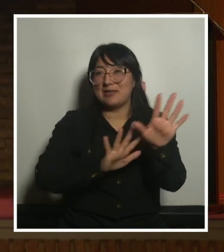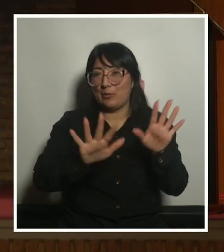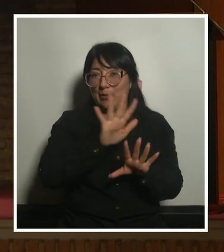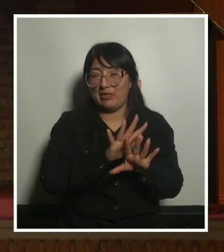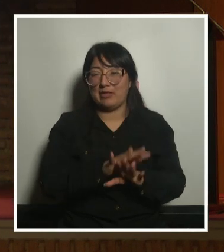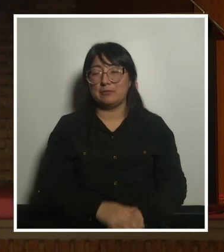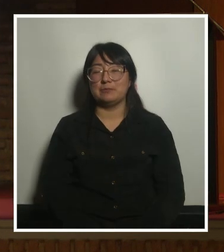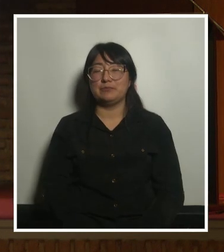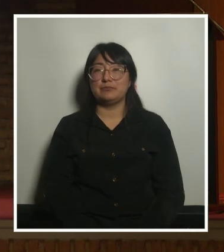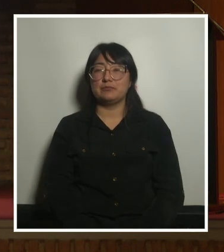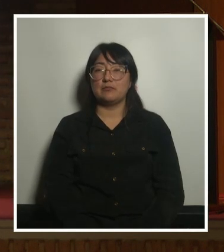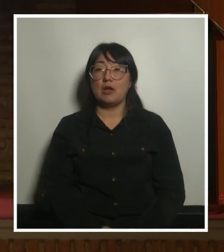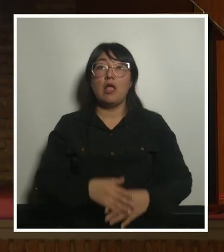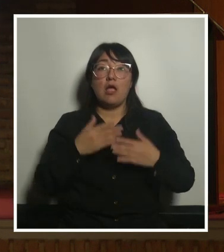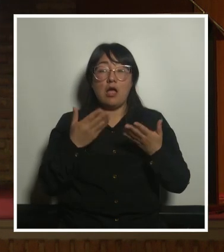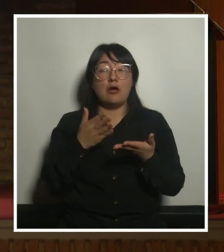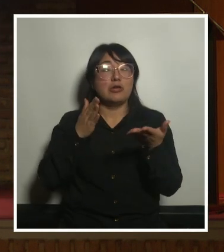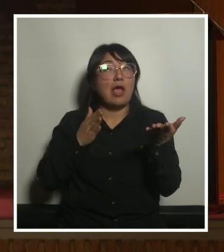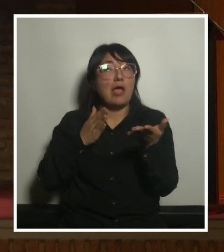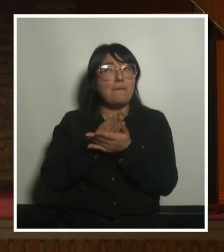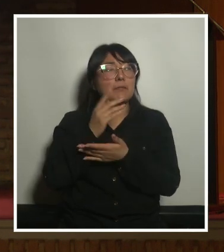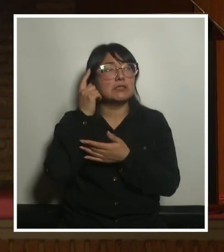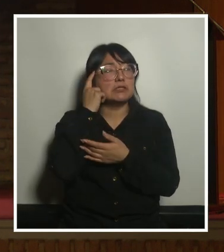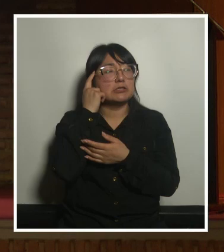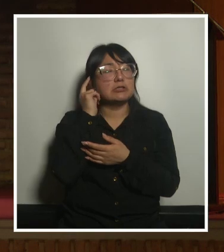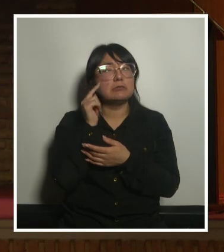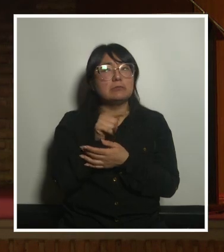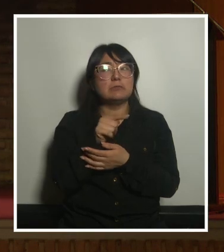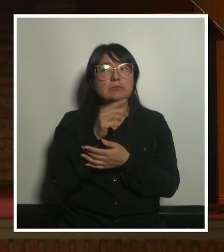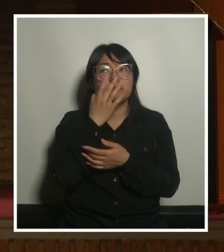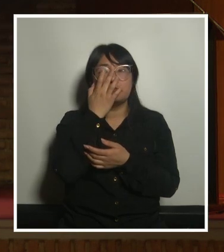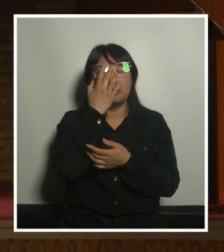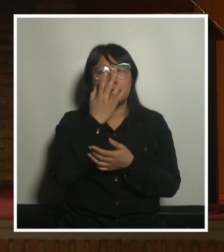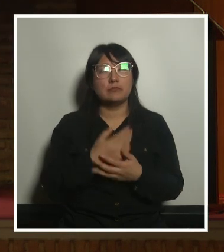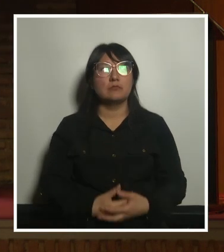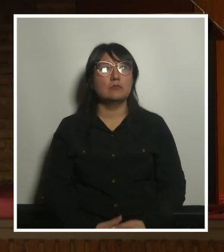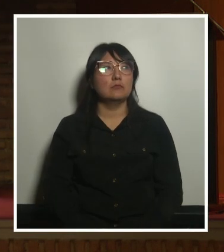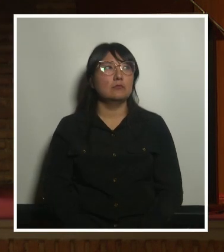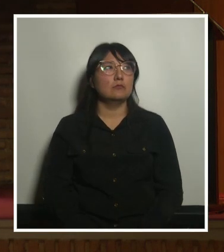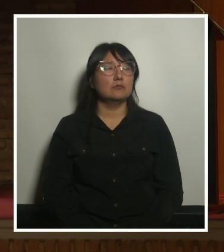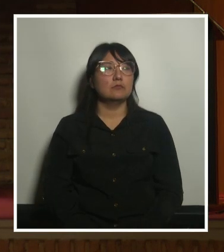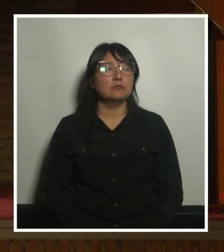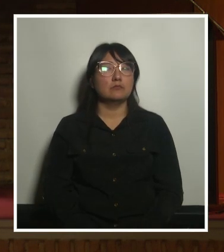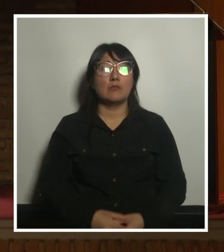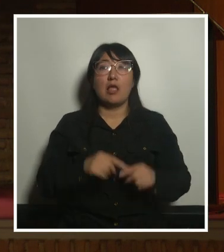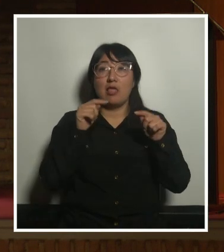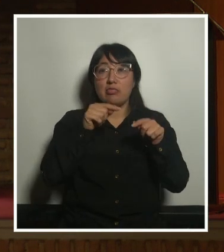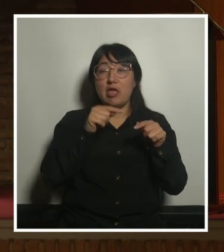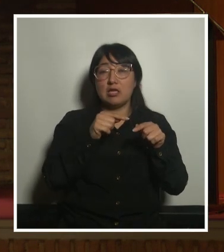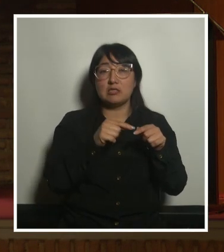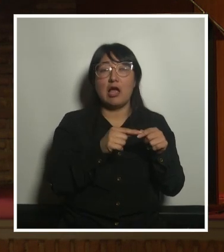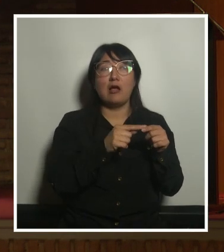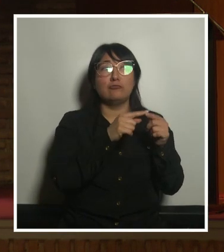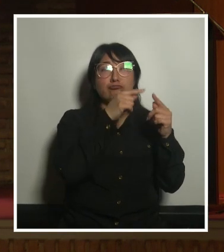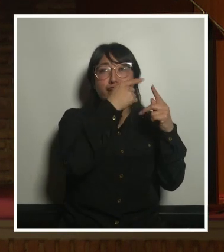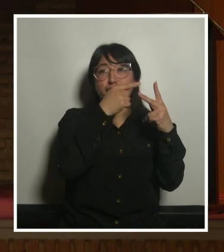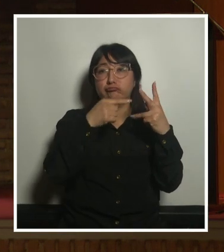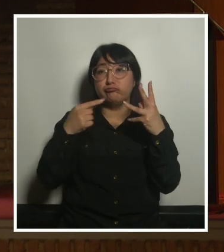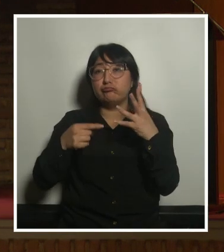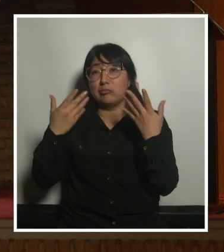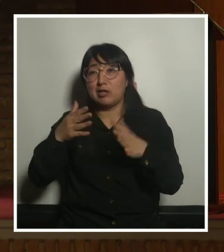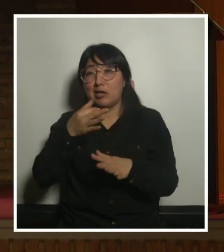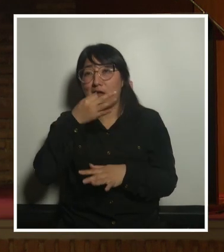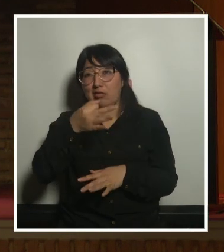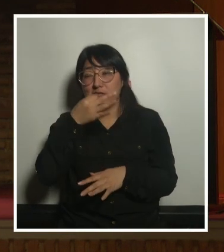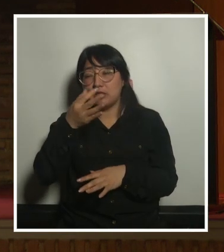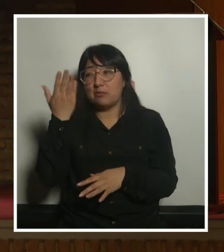básicamente y partiendo un poco de de la de estos criterios que hablábamos